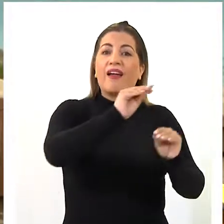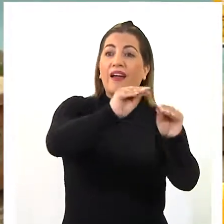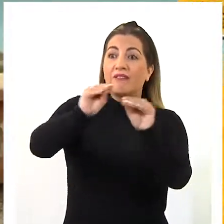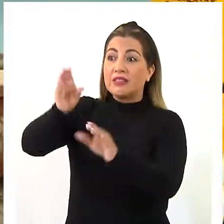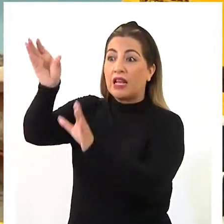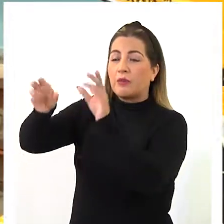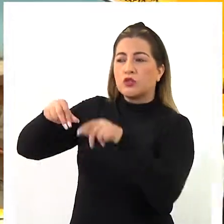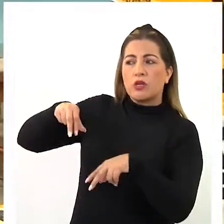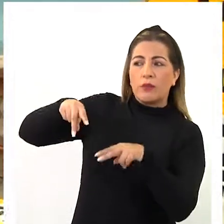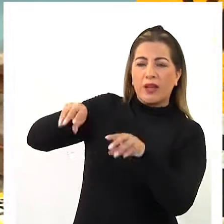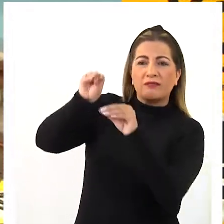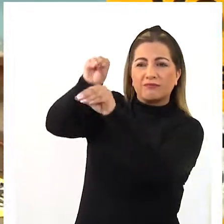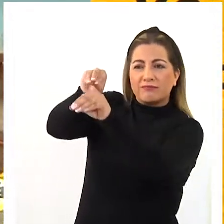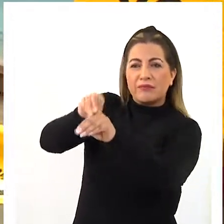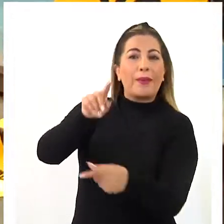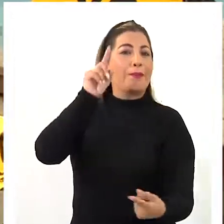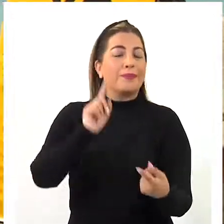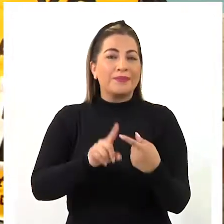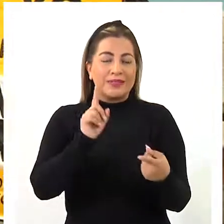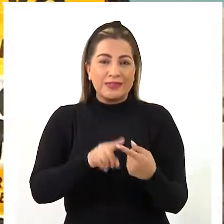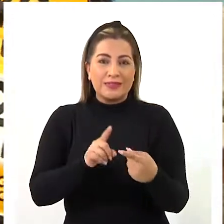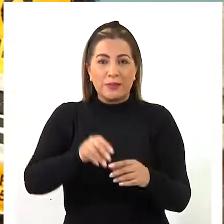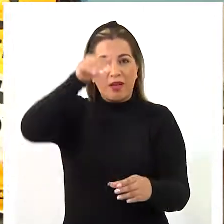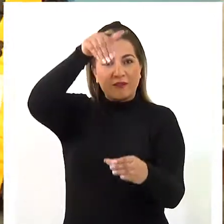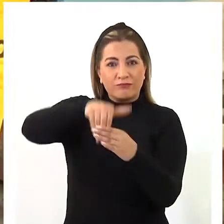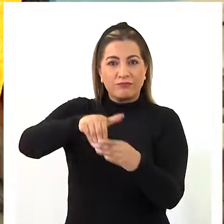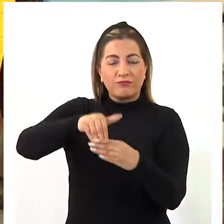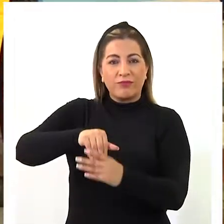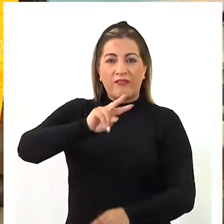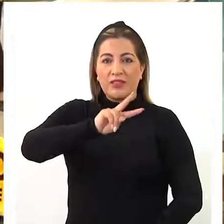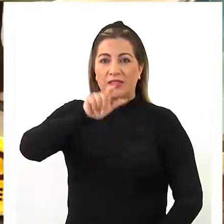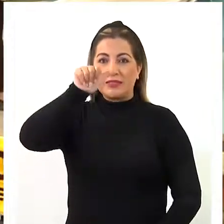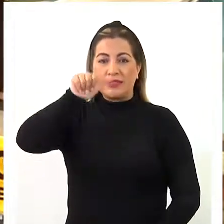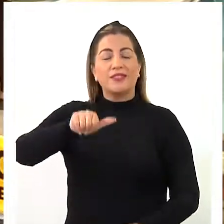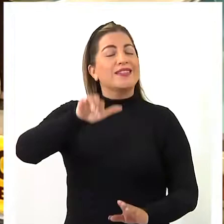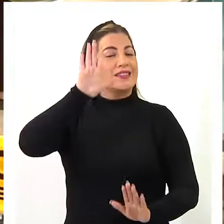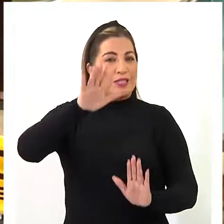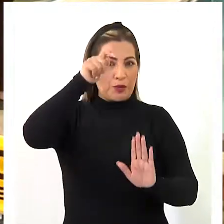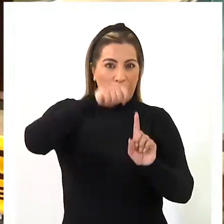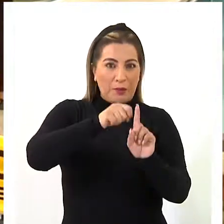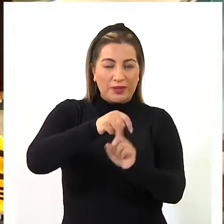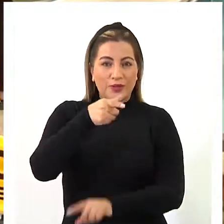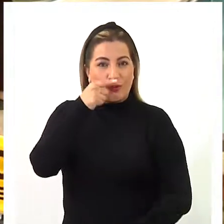transitaban por el lugar a que participen en el plebiscito del 25 de octubre.